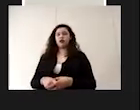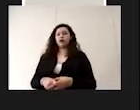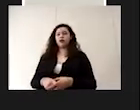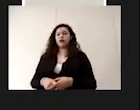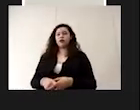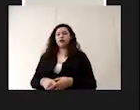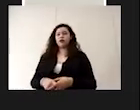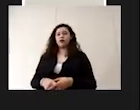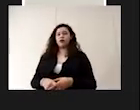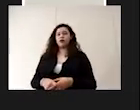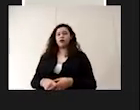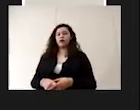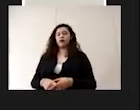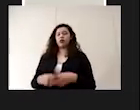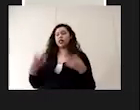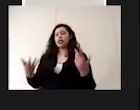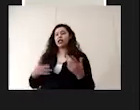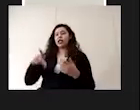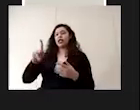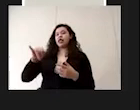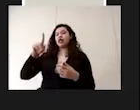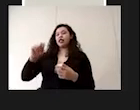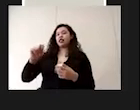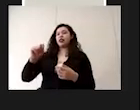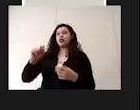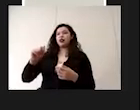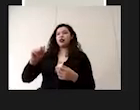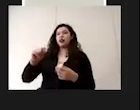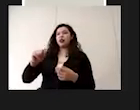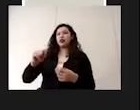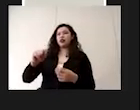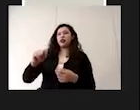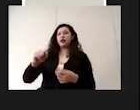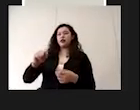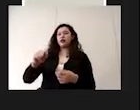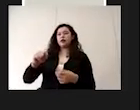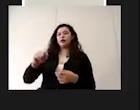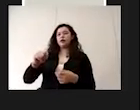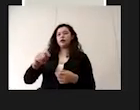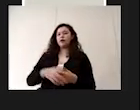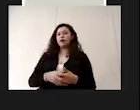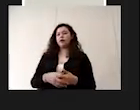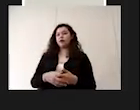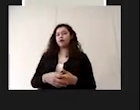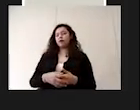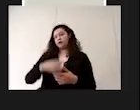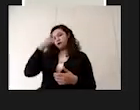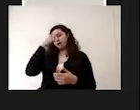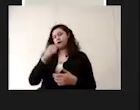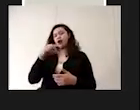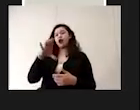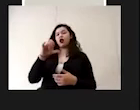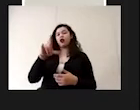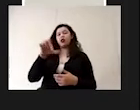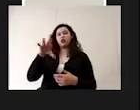Entonces, este kit de determinación de cloro